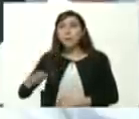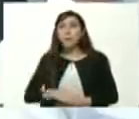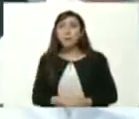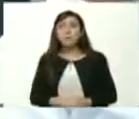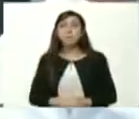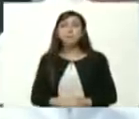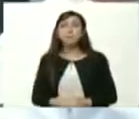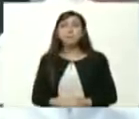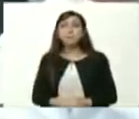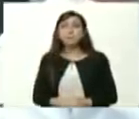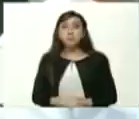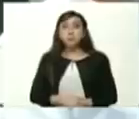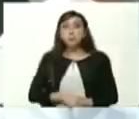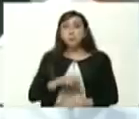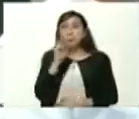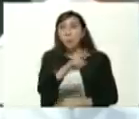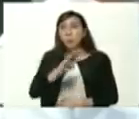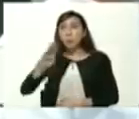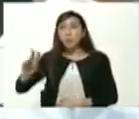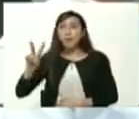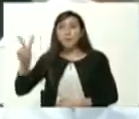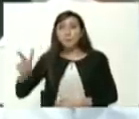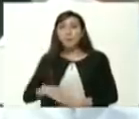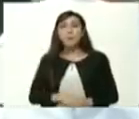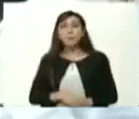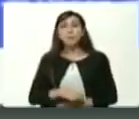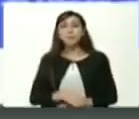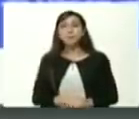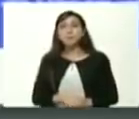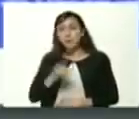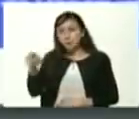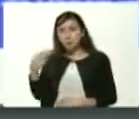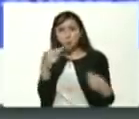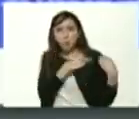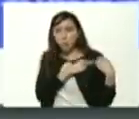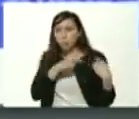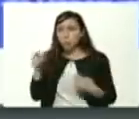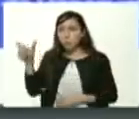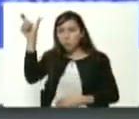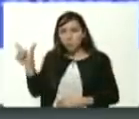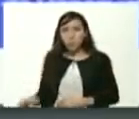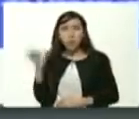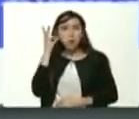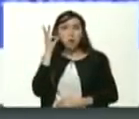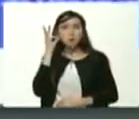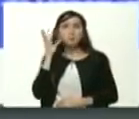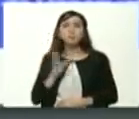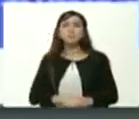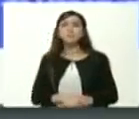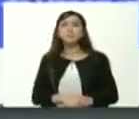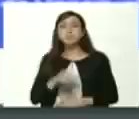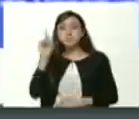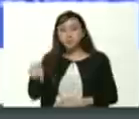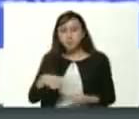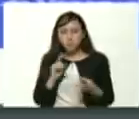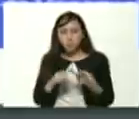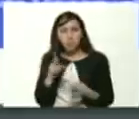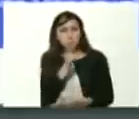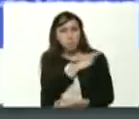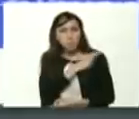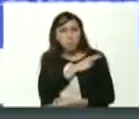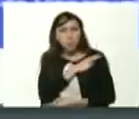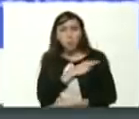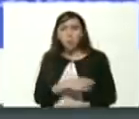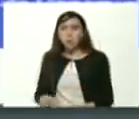UUVB, Sandra Oblita, rectora, rectorísima al rector de la Universidad Nacional